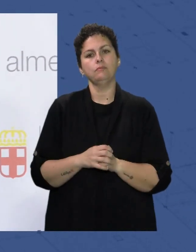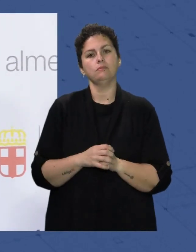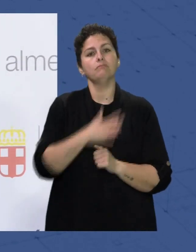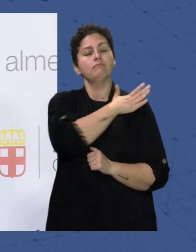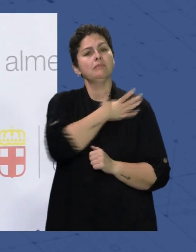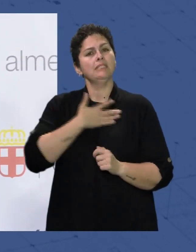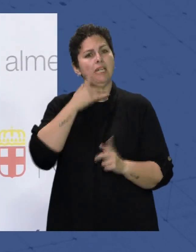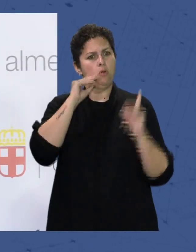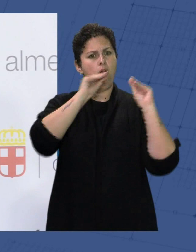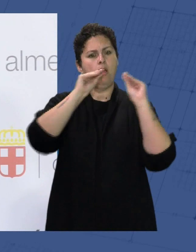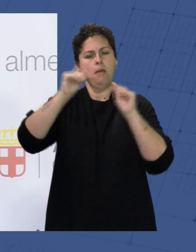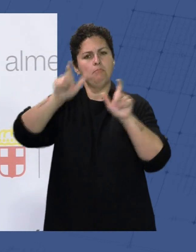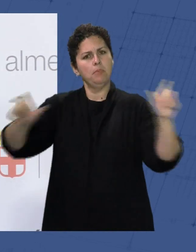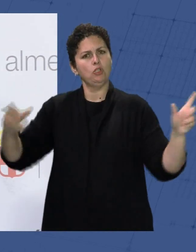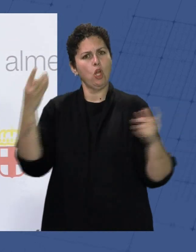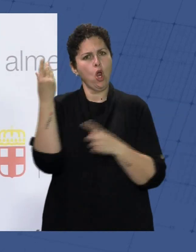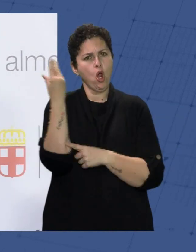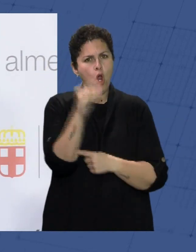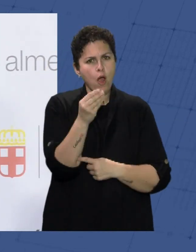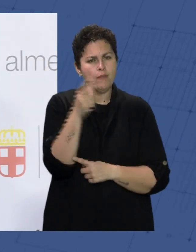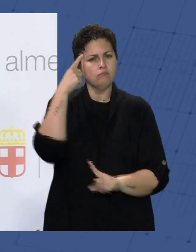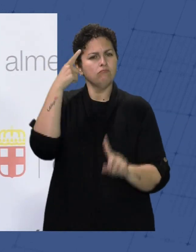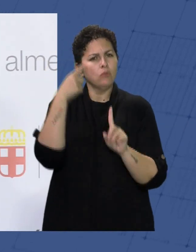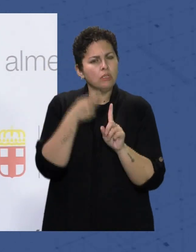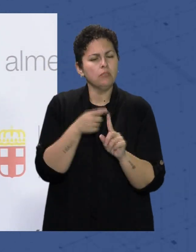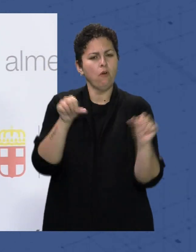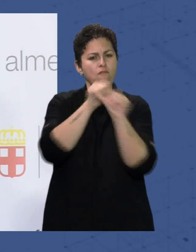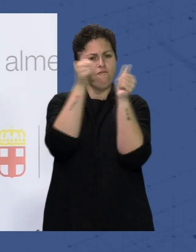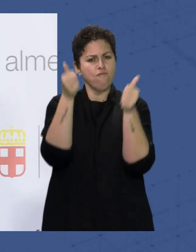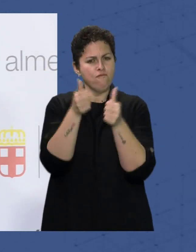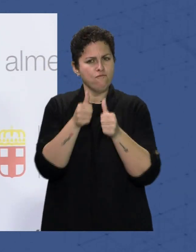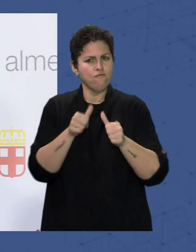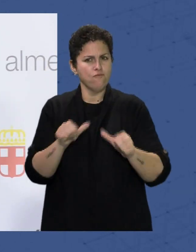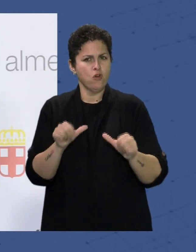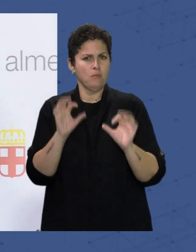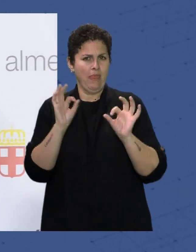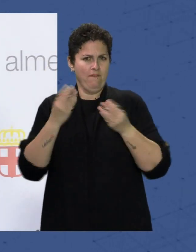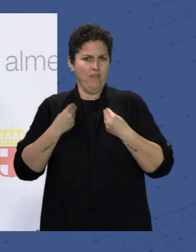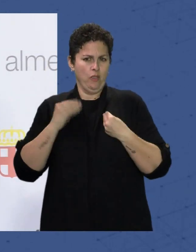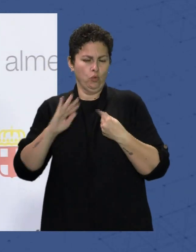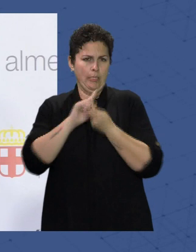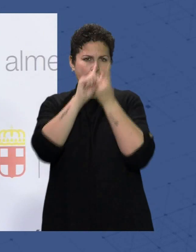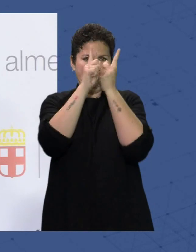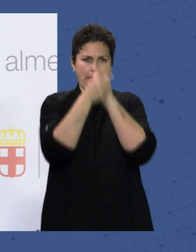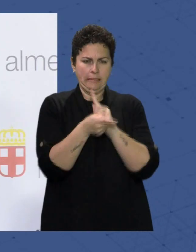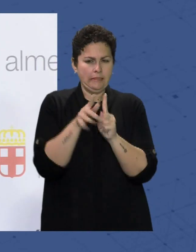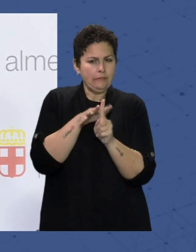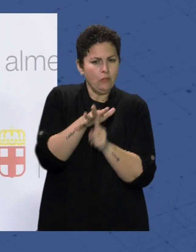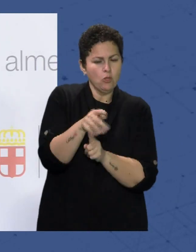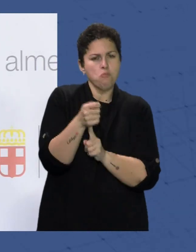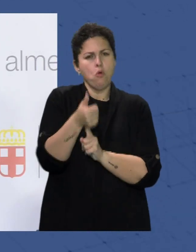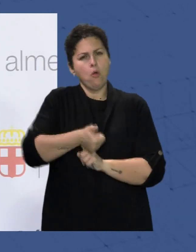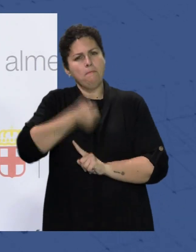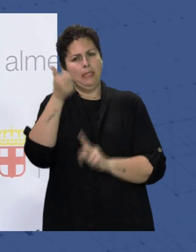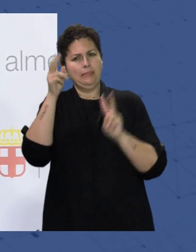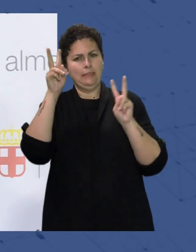jóvenes Como he dicho antes Esa intención De cambiar Tu forma De vida Y un poquito Acercarnos más A